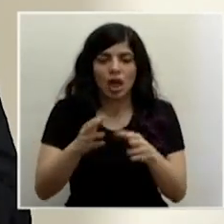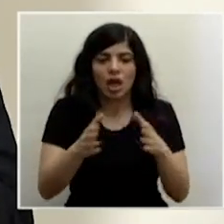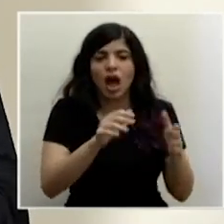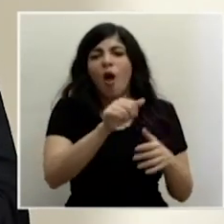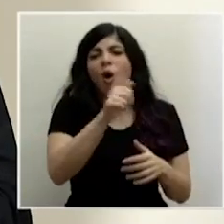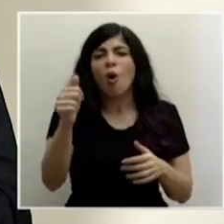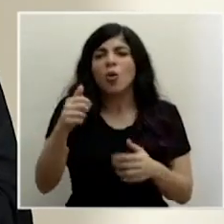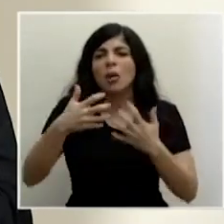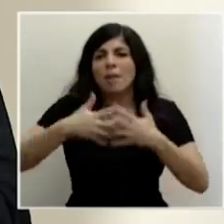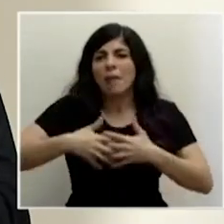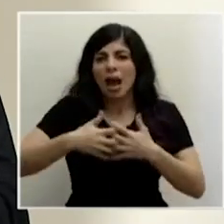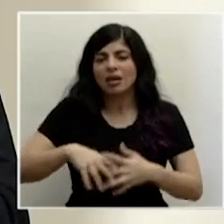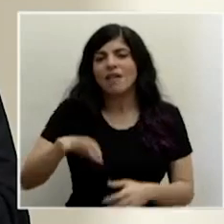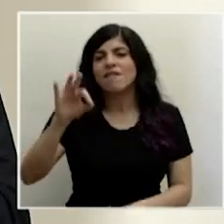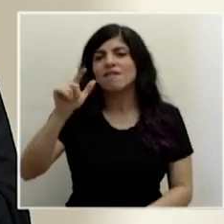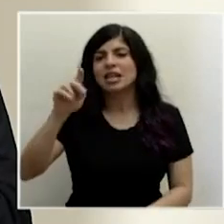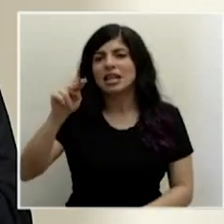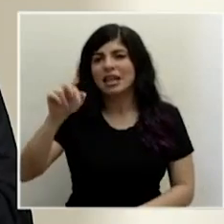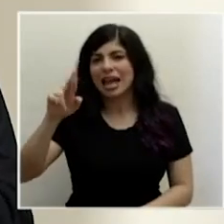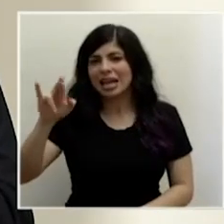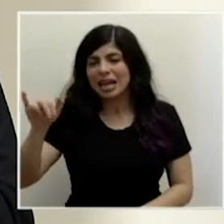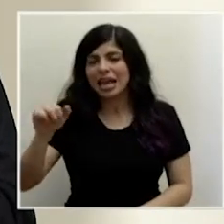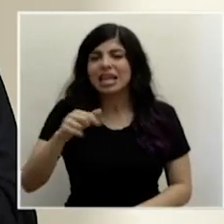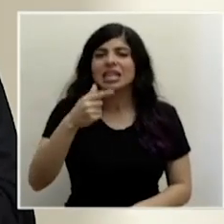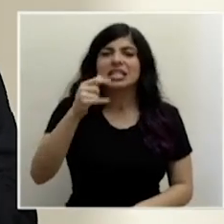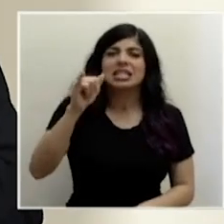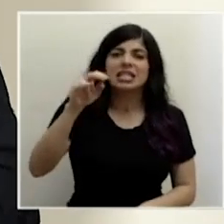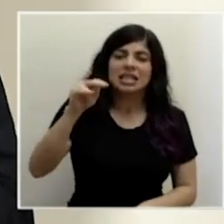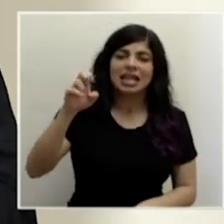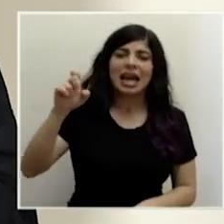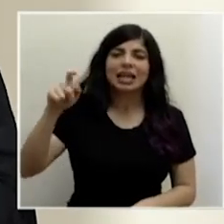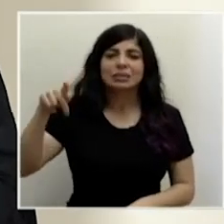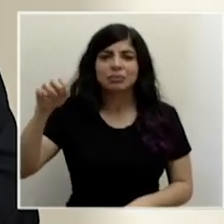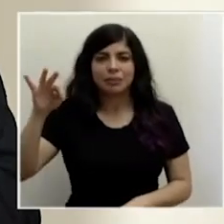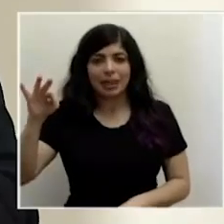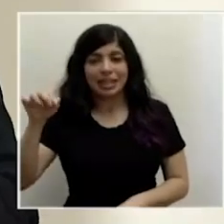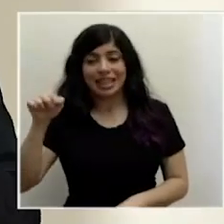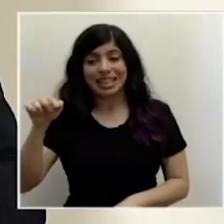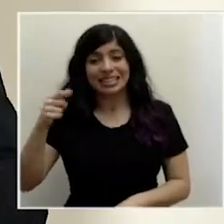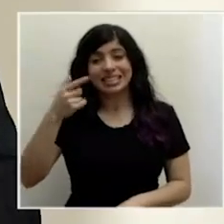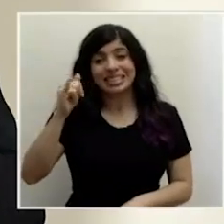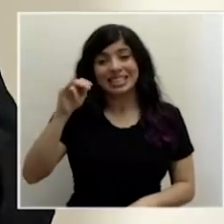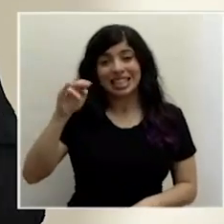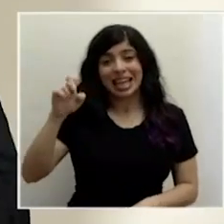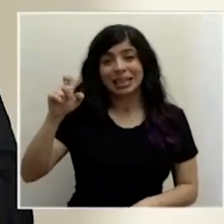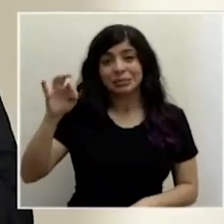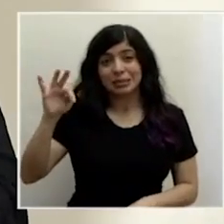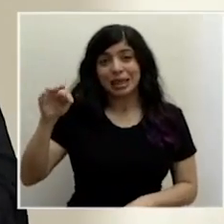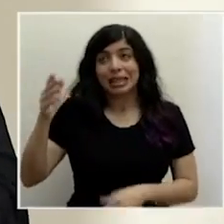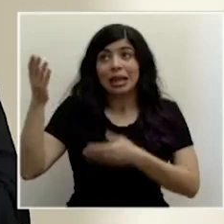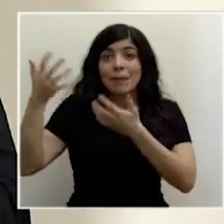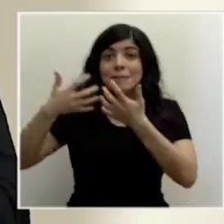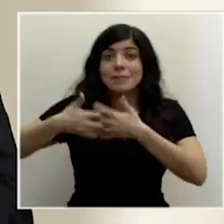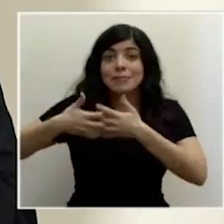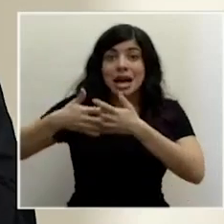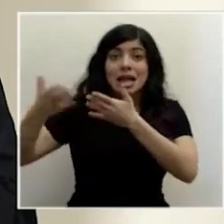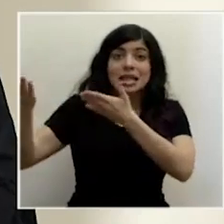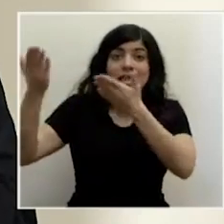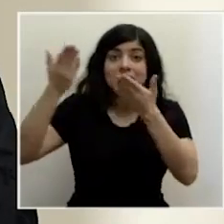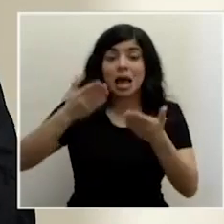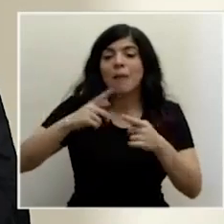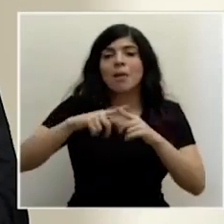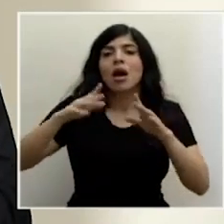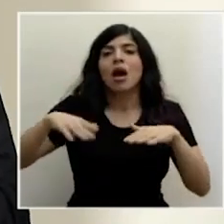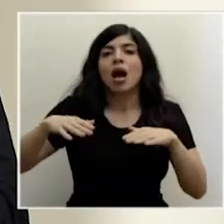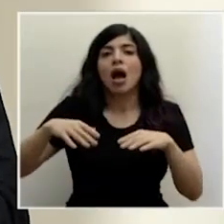Array y otras que se llaman GeneXpert. Las de GeneXpert, las máquinas llegaron al país, pero todavía no han